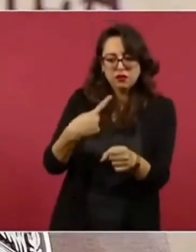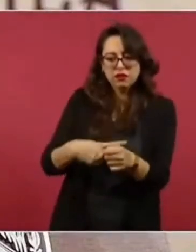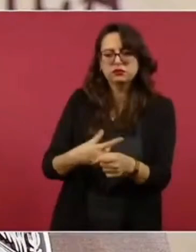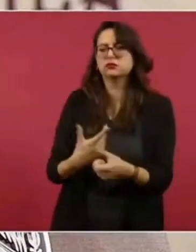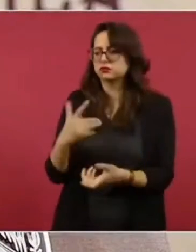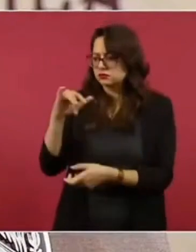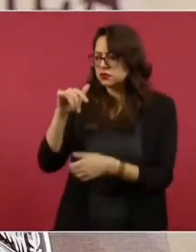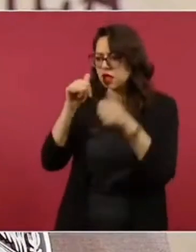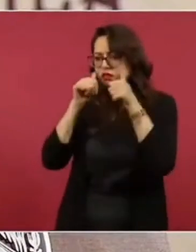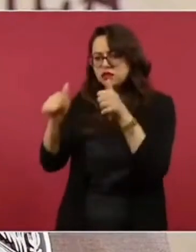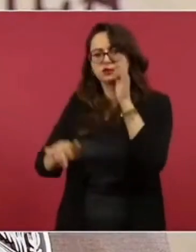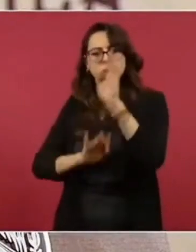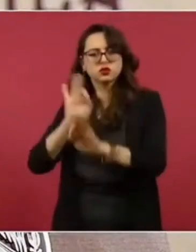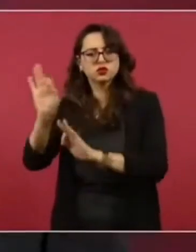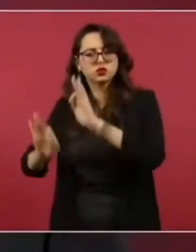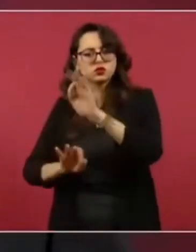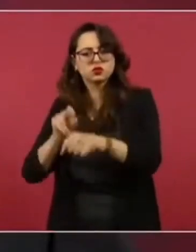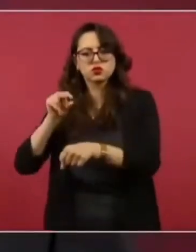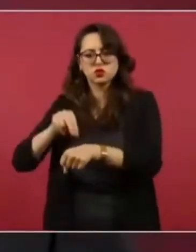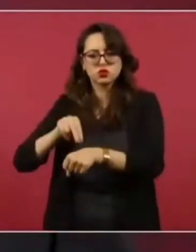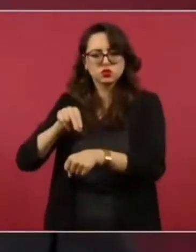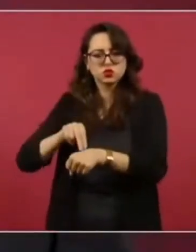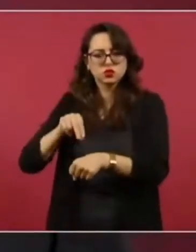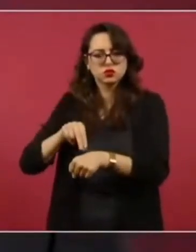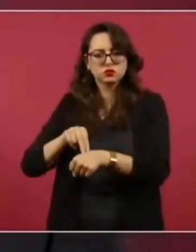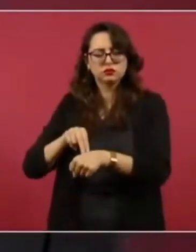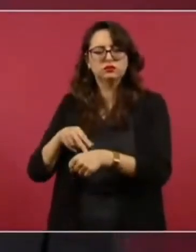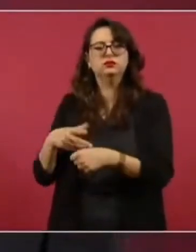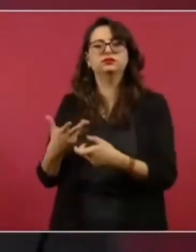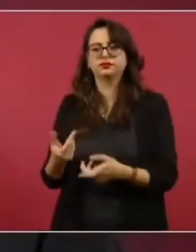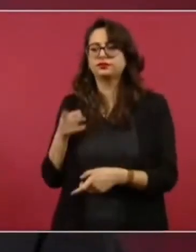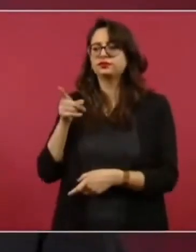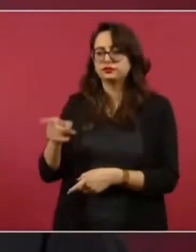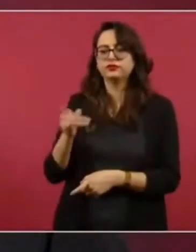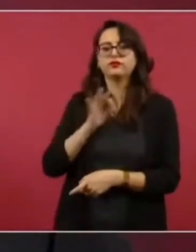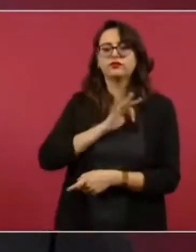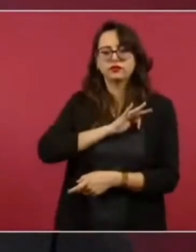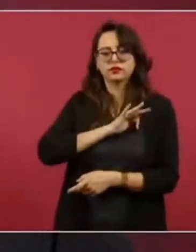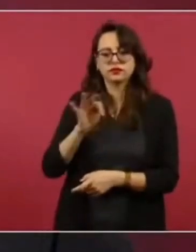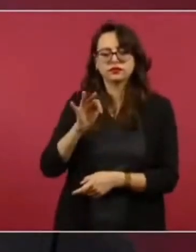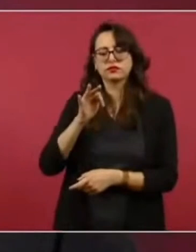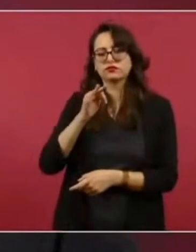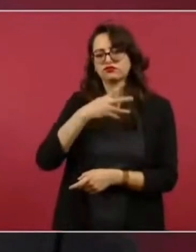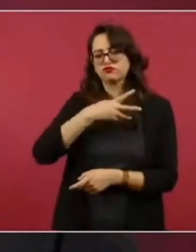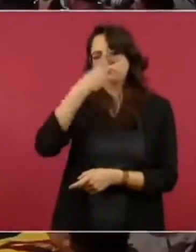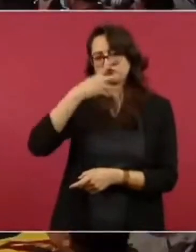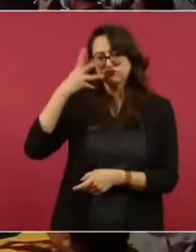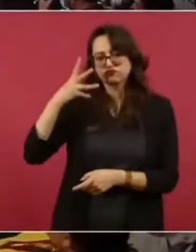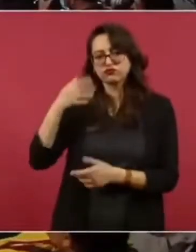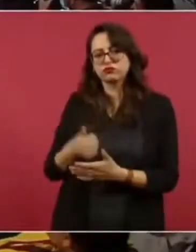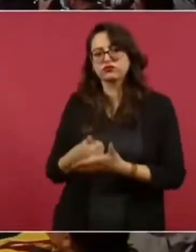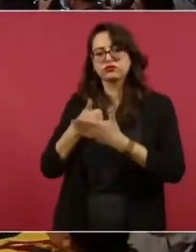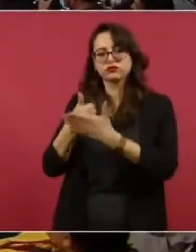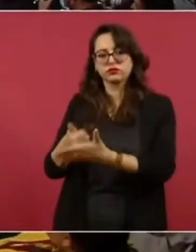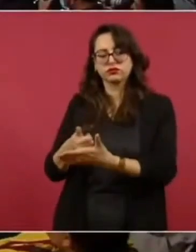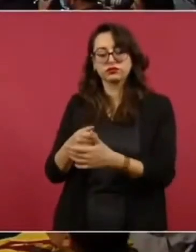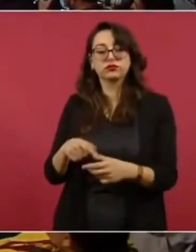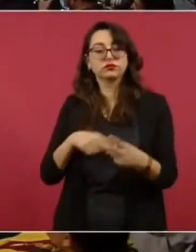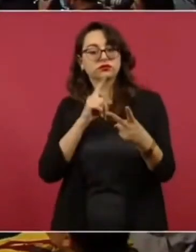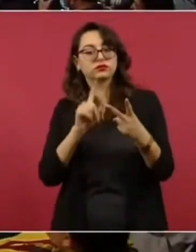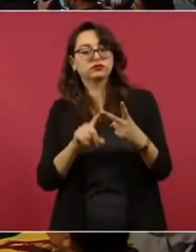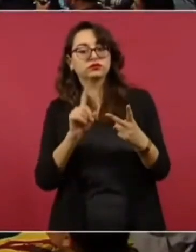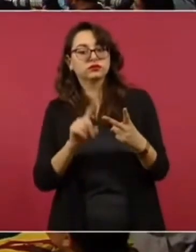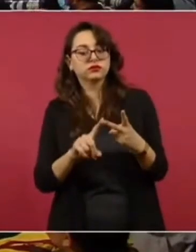otorgó o inició ya su trámite para la obtención de una visa humanitaria. Su segunda pregunta era cuál,